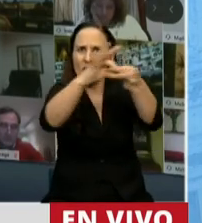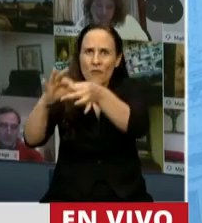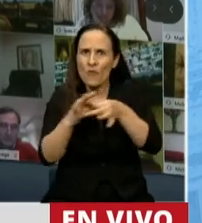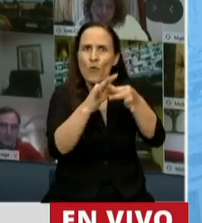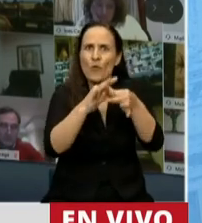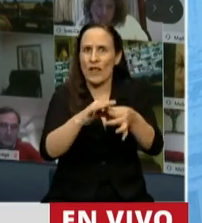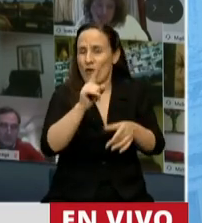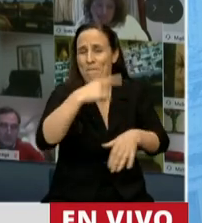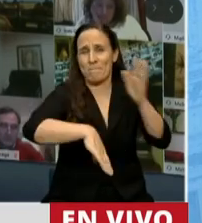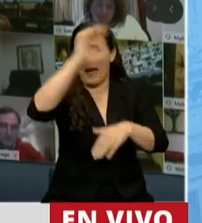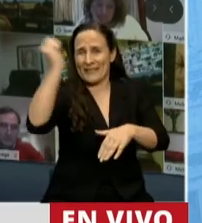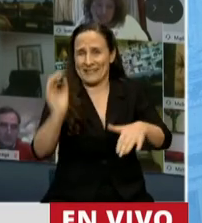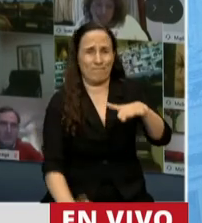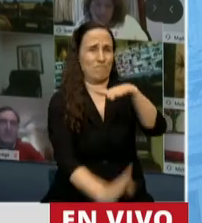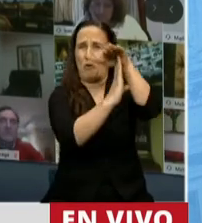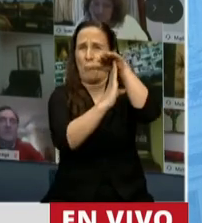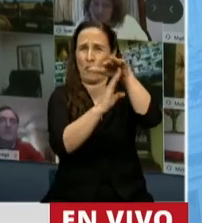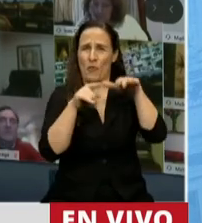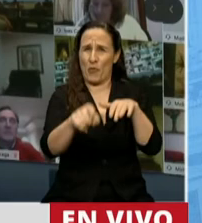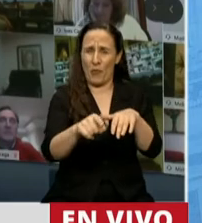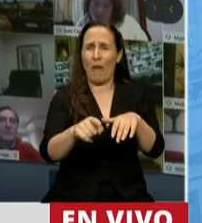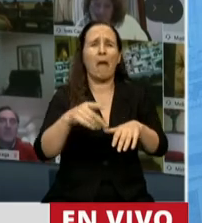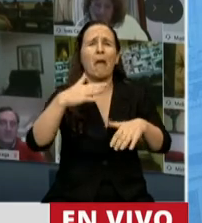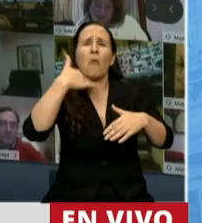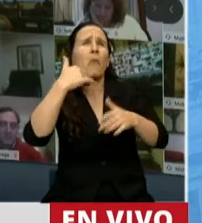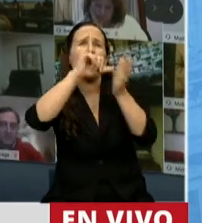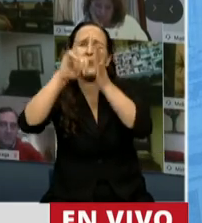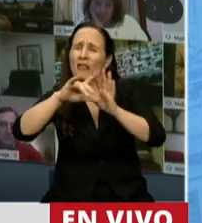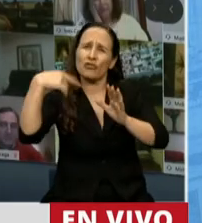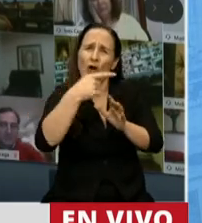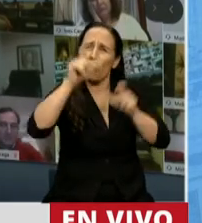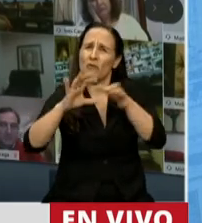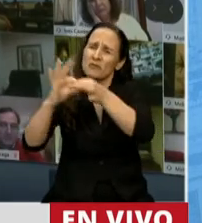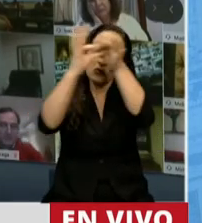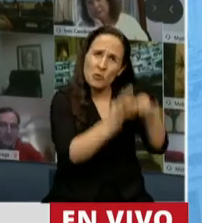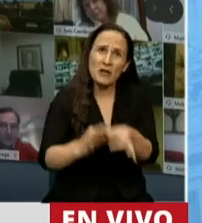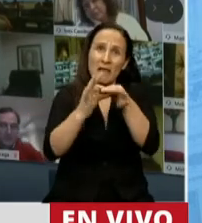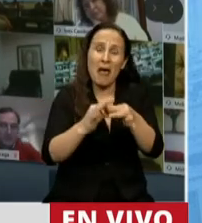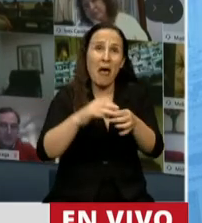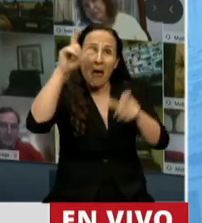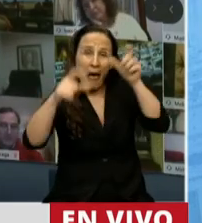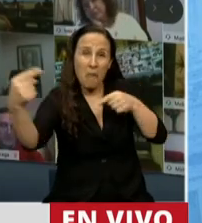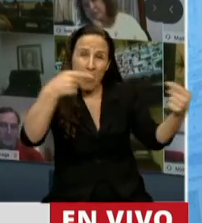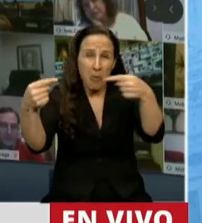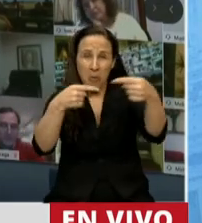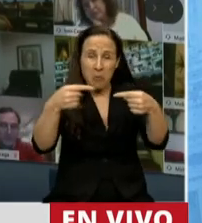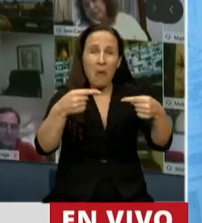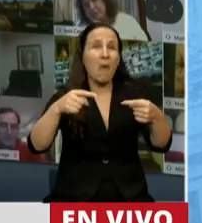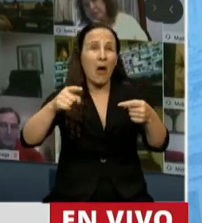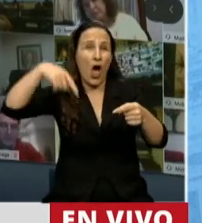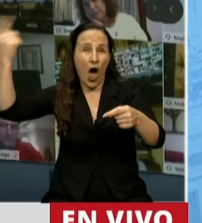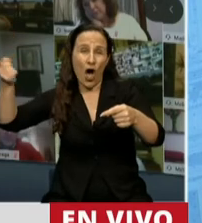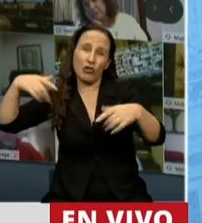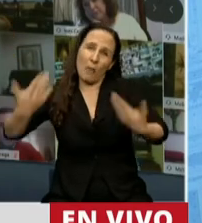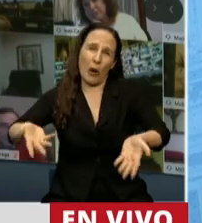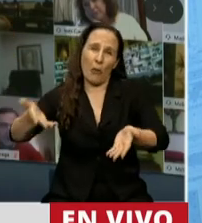ley primera. Tengan unión verdadera en cualquier parte que sean, porque si entre ellos pelean, los devoran los